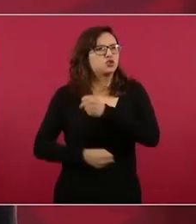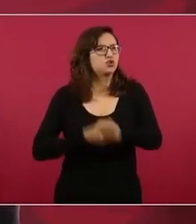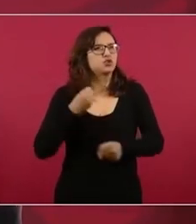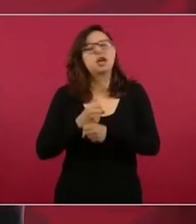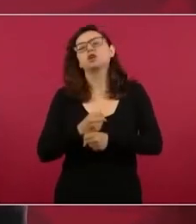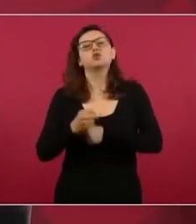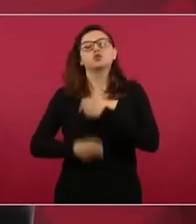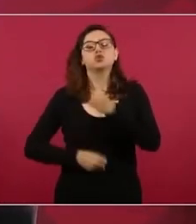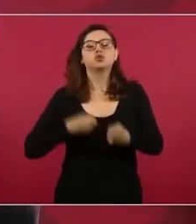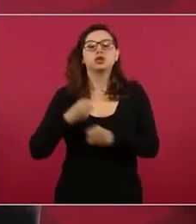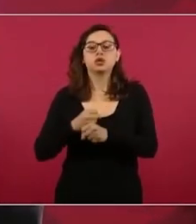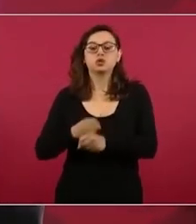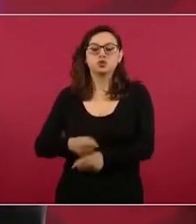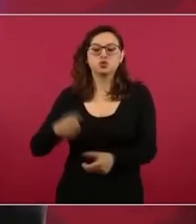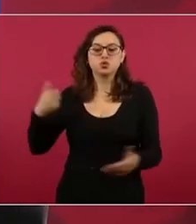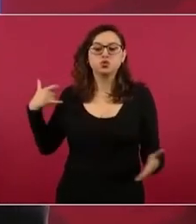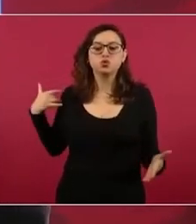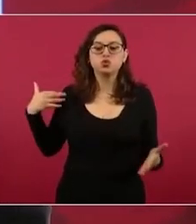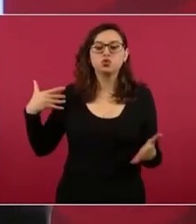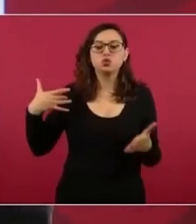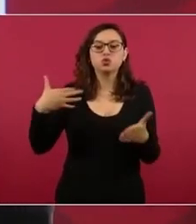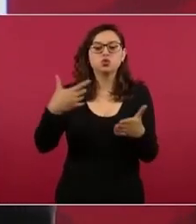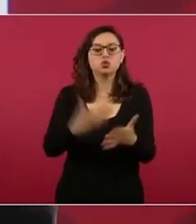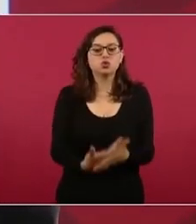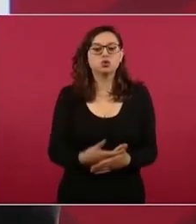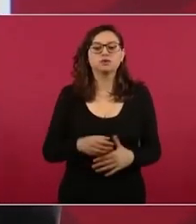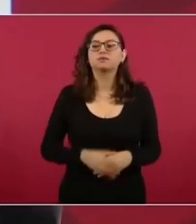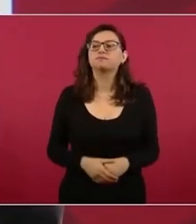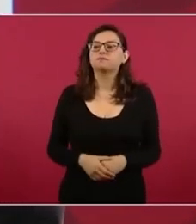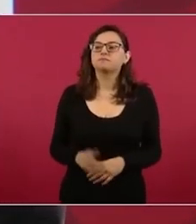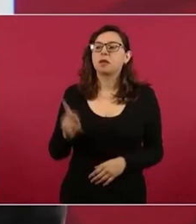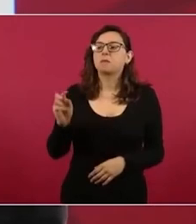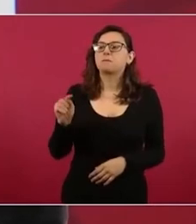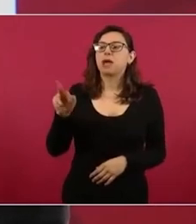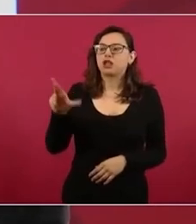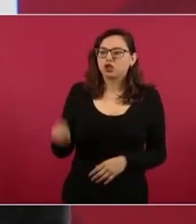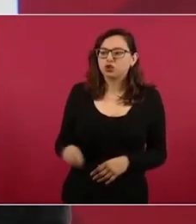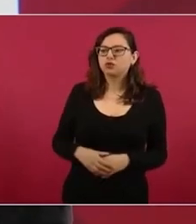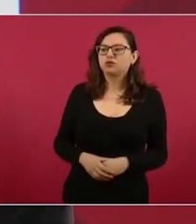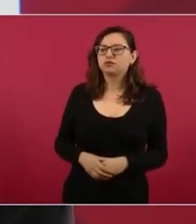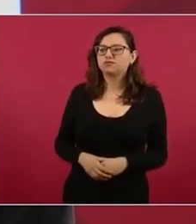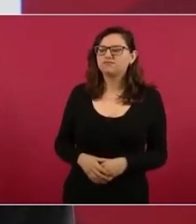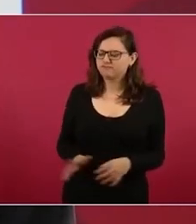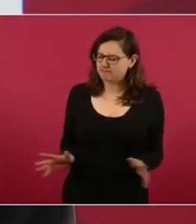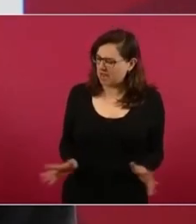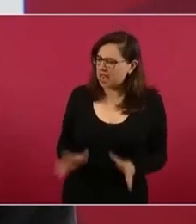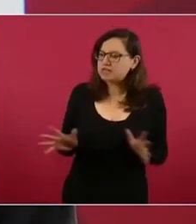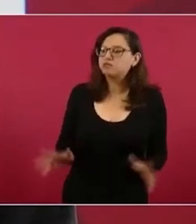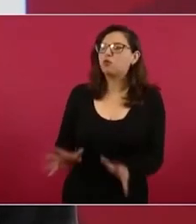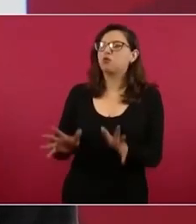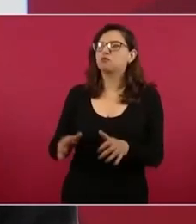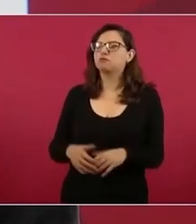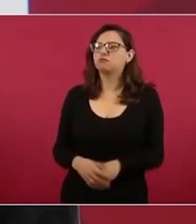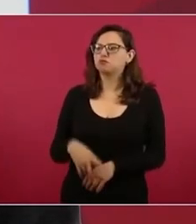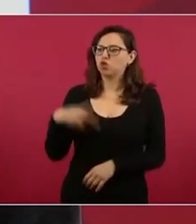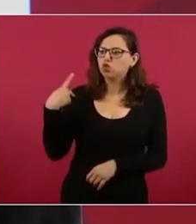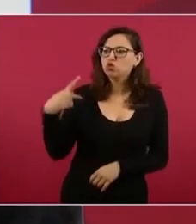por eso ánimo y hay que tenerle mucha fe al pueblo